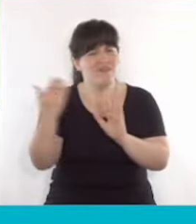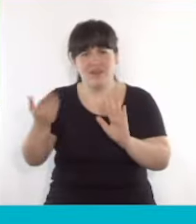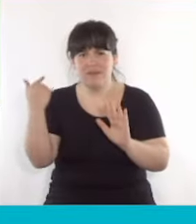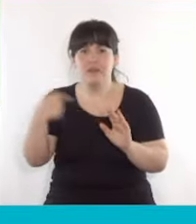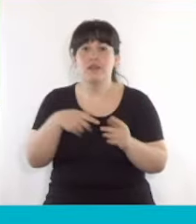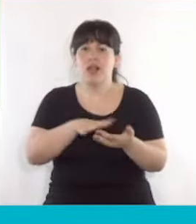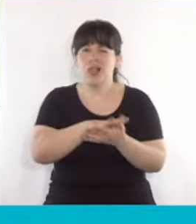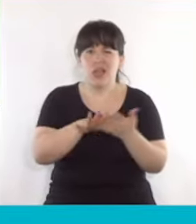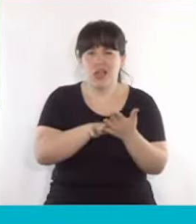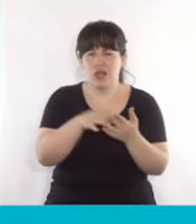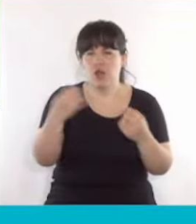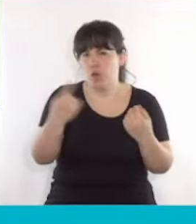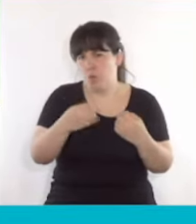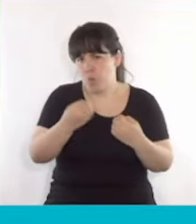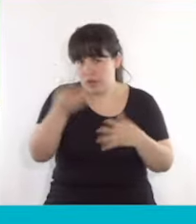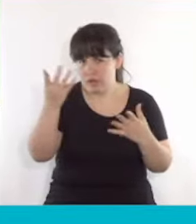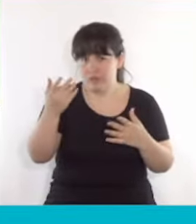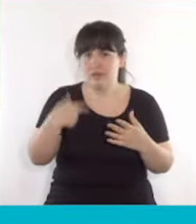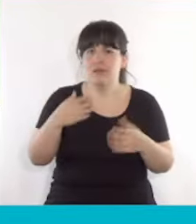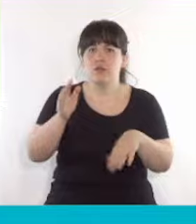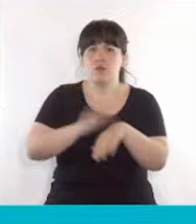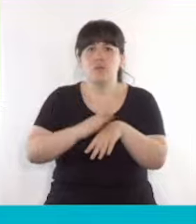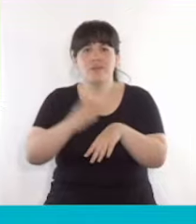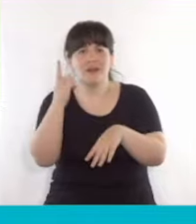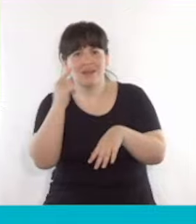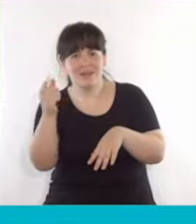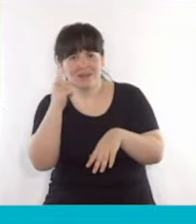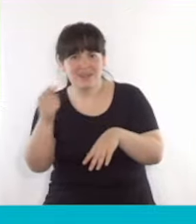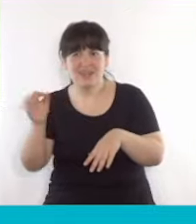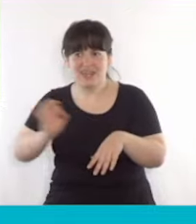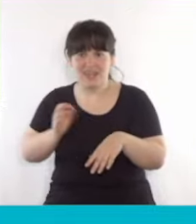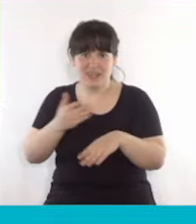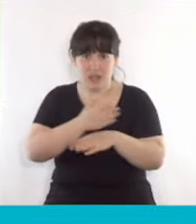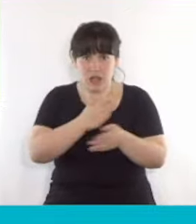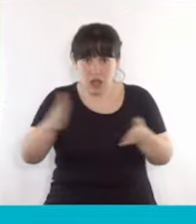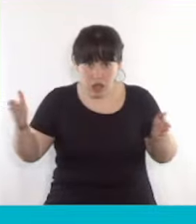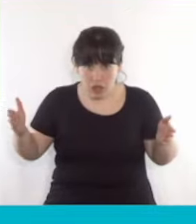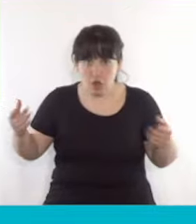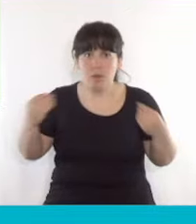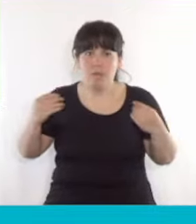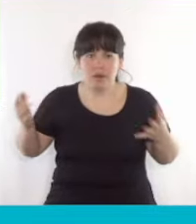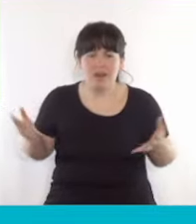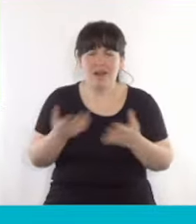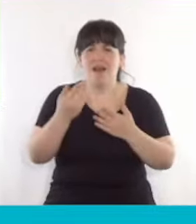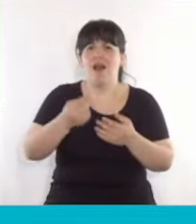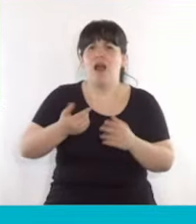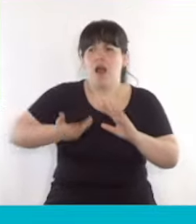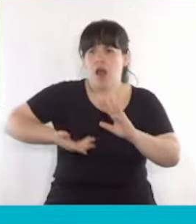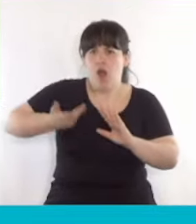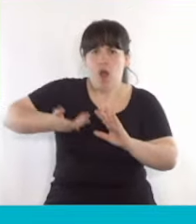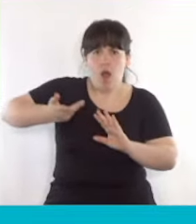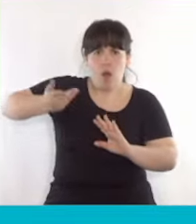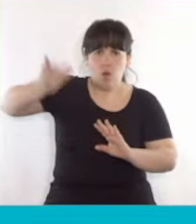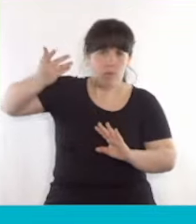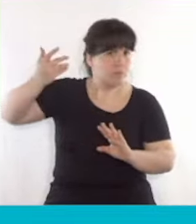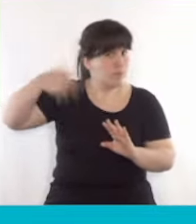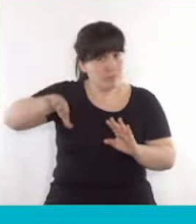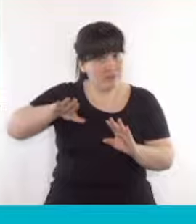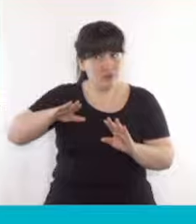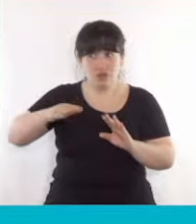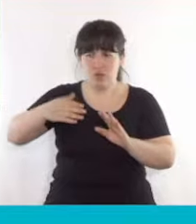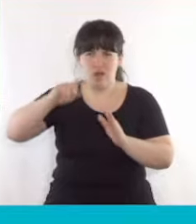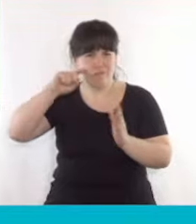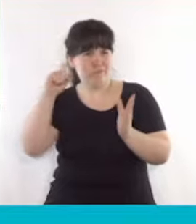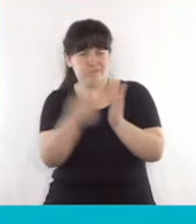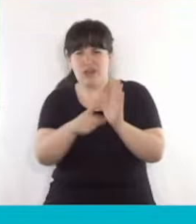trampas como las que usó el gobierno de Kicillof a lo largo de este año para llevar adelante aumentos por encima de la que la ley aprobada el año